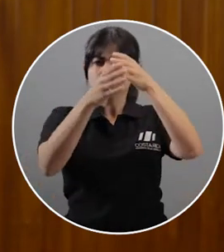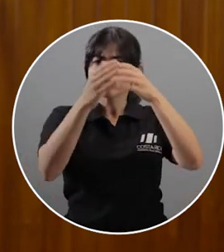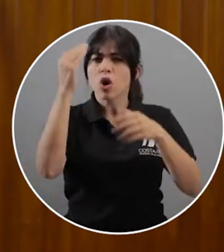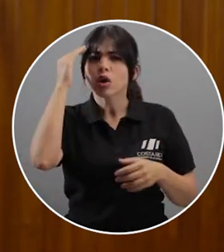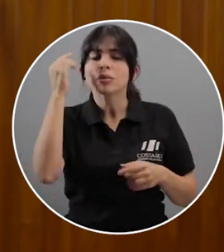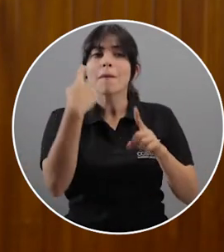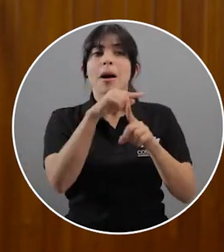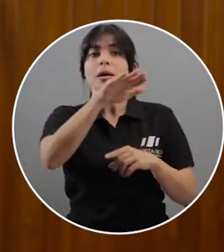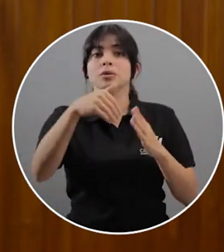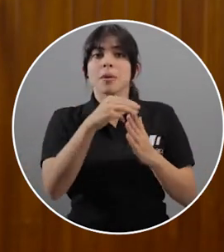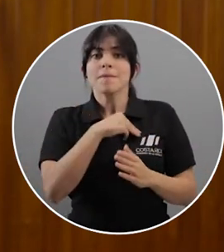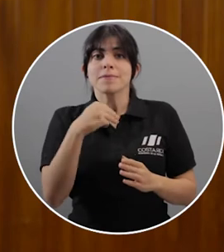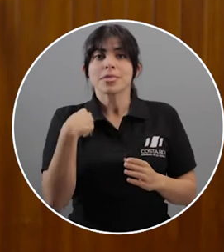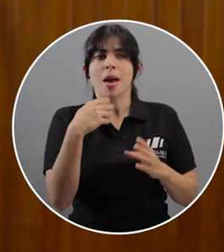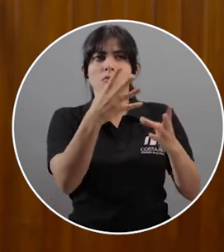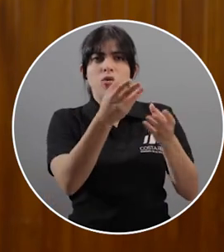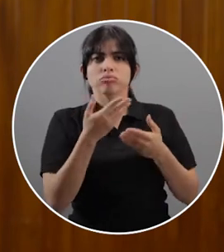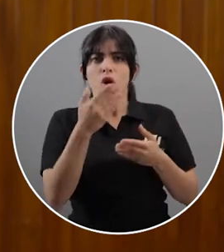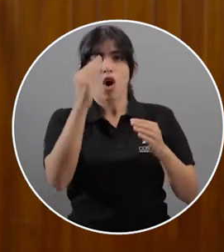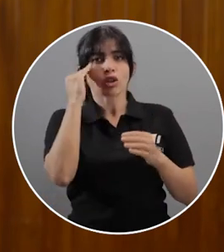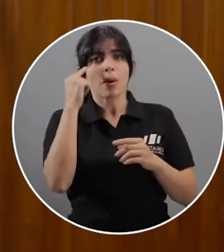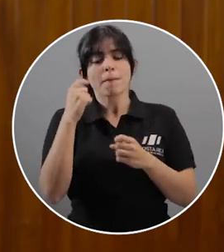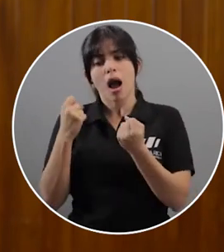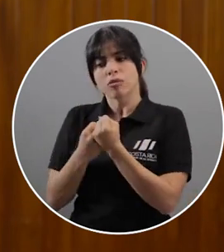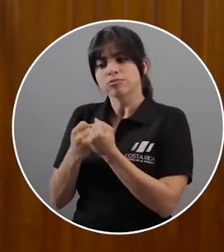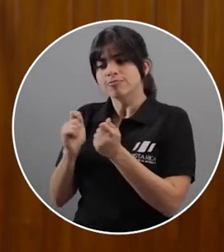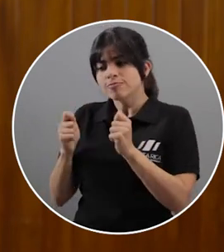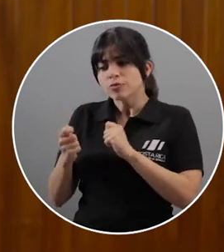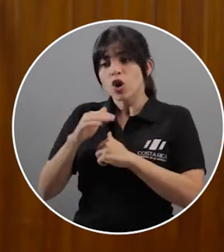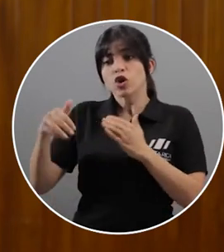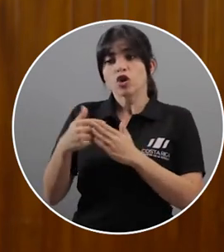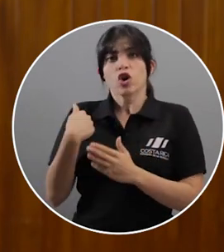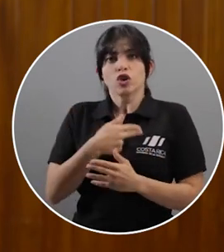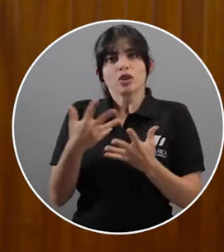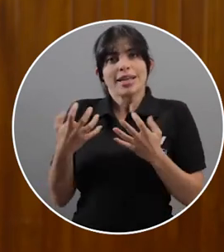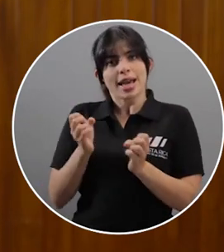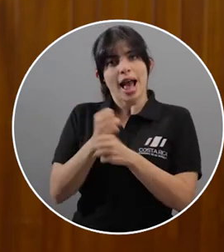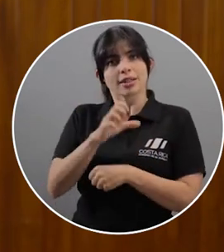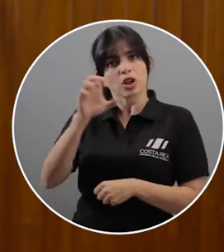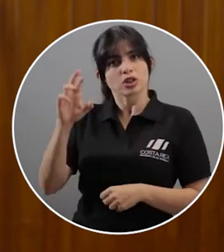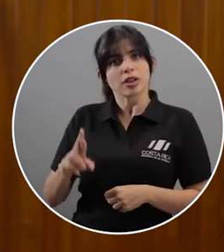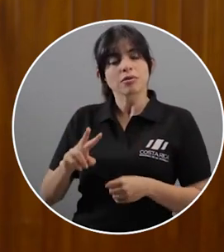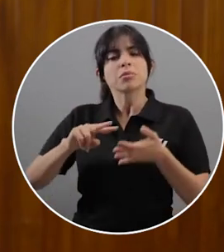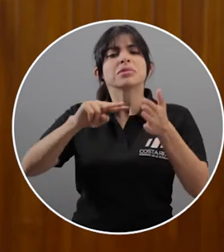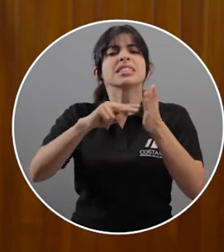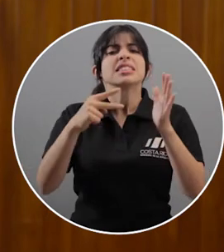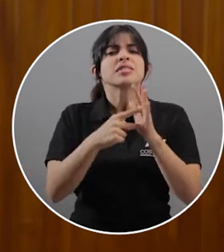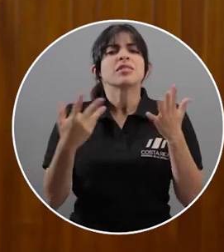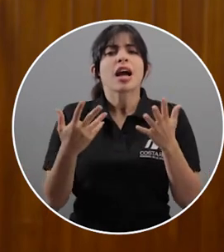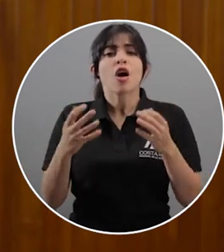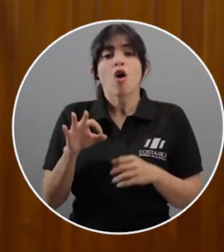conocimiento y el de sus miembros para apoyar las reformas que todos queremos en Costa Rica. Significa